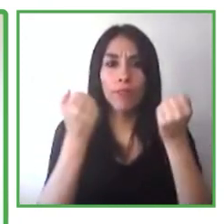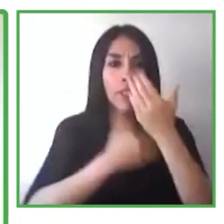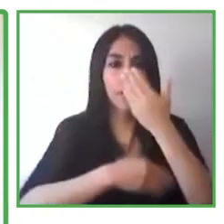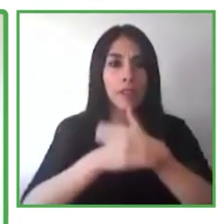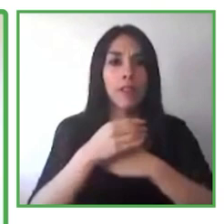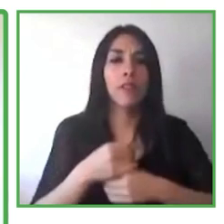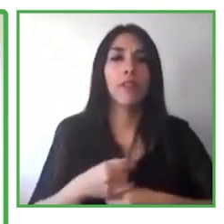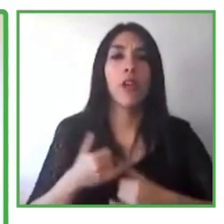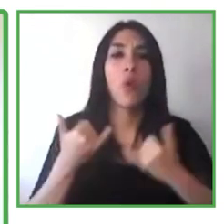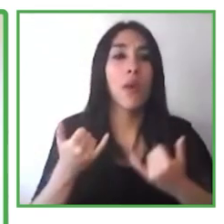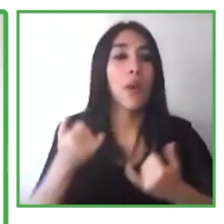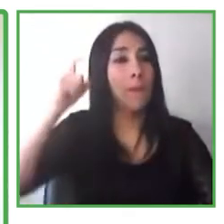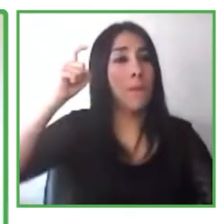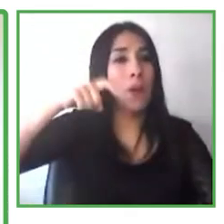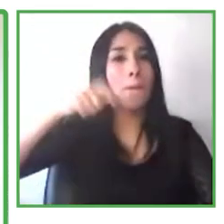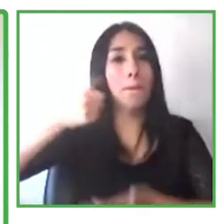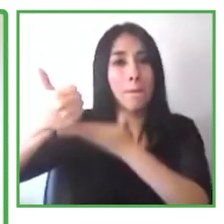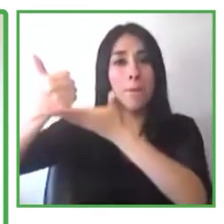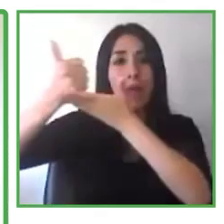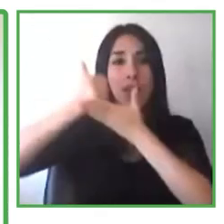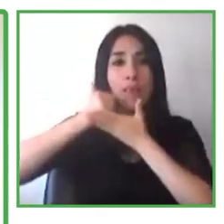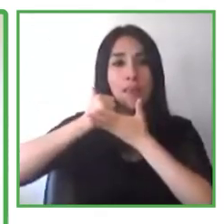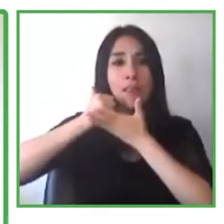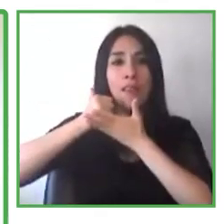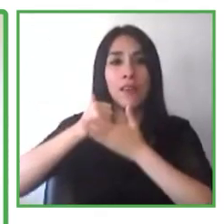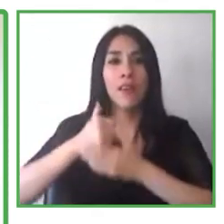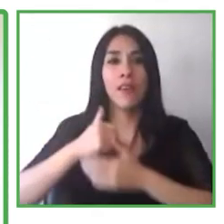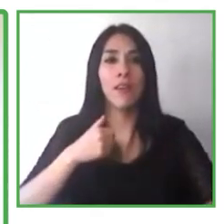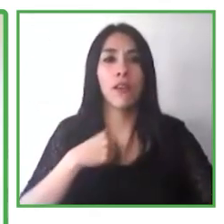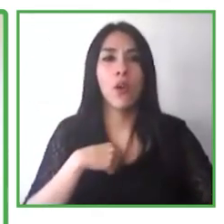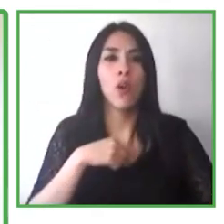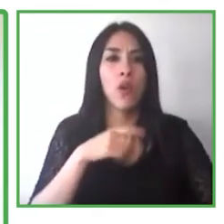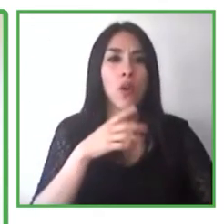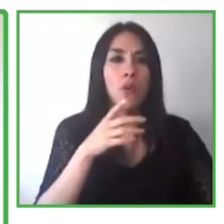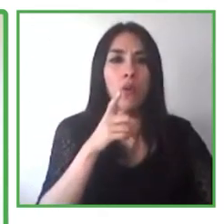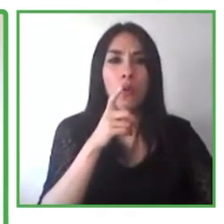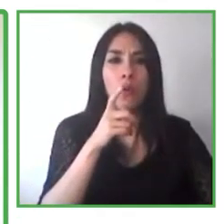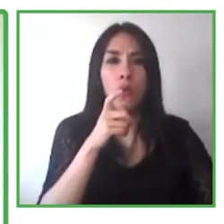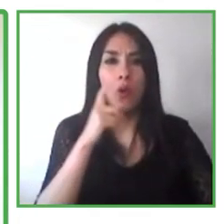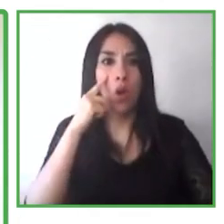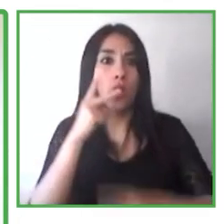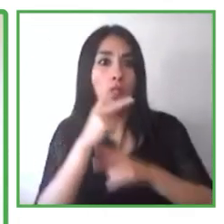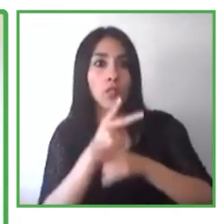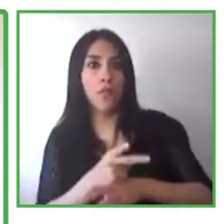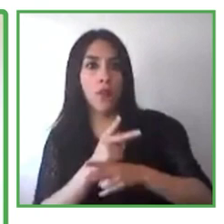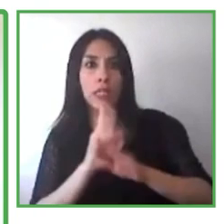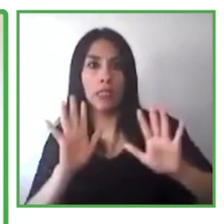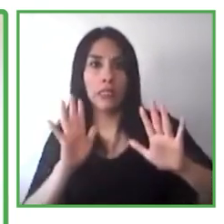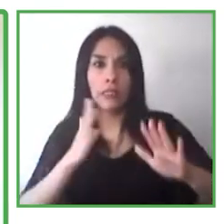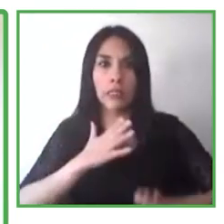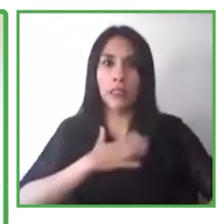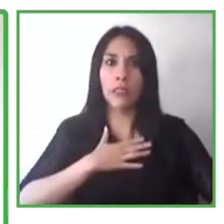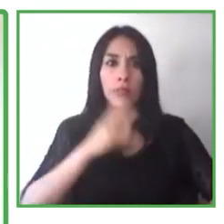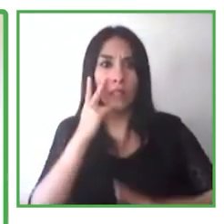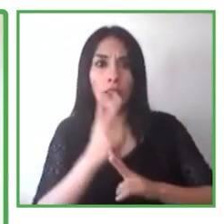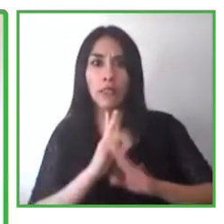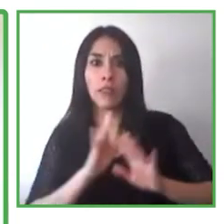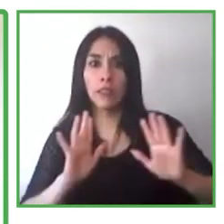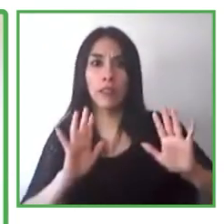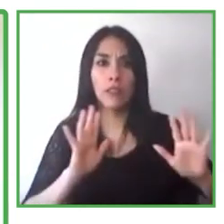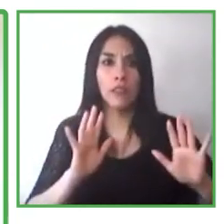personal, podemos ayudarlos. También vamos a lanzar una herramienta de disponibilidad solamente para los gerentes. Entonces, tienen que poder saber cómo